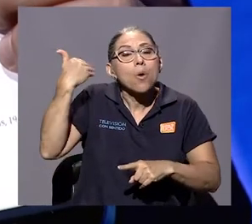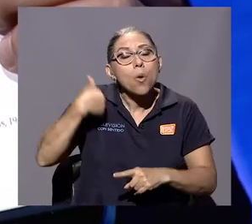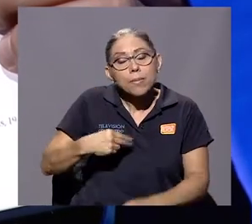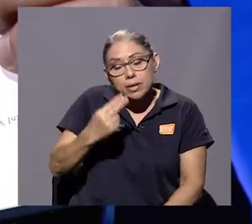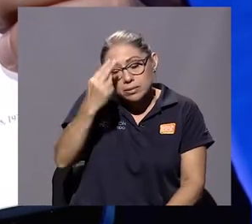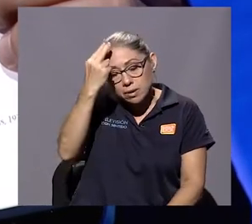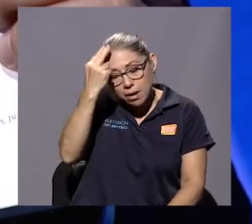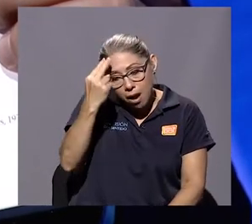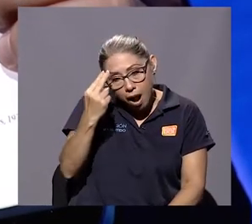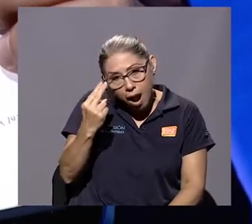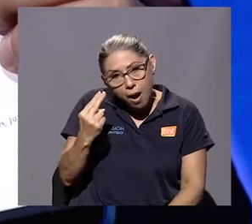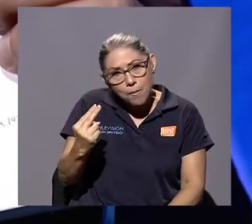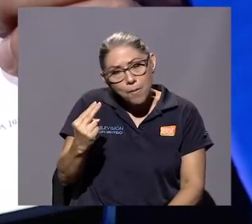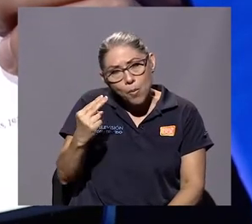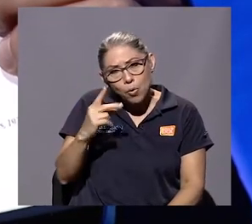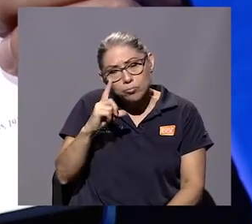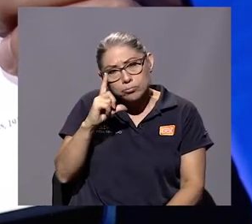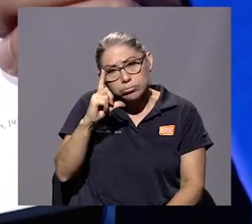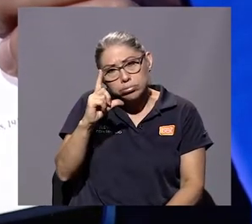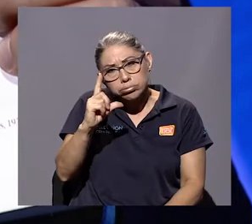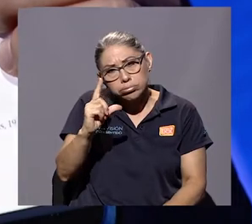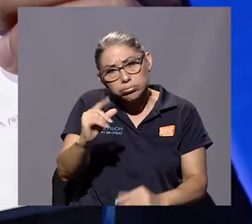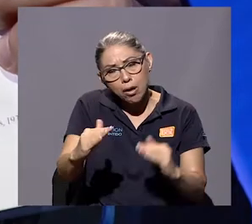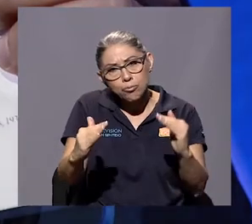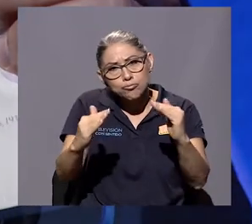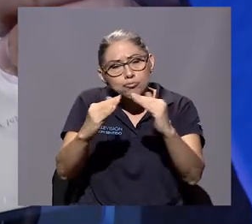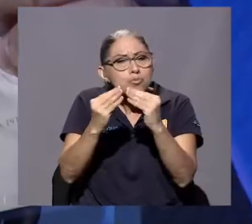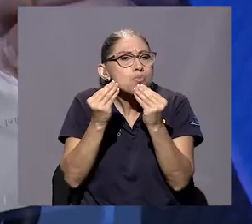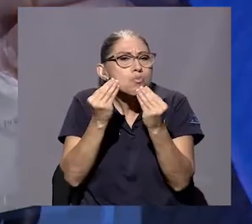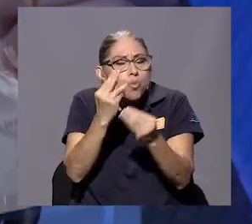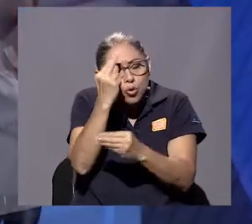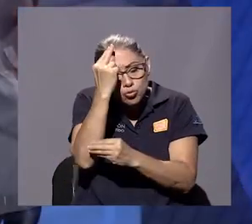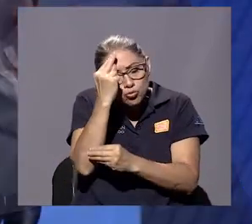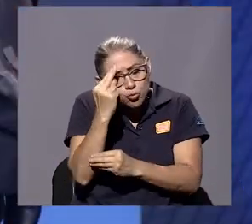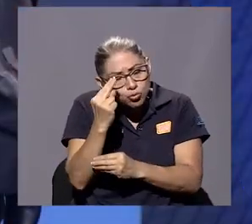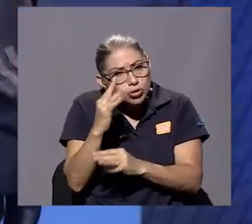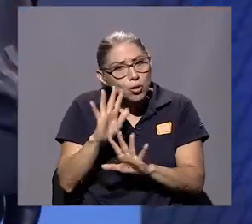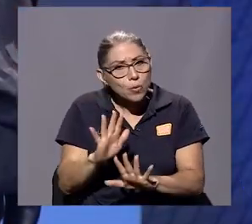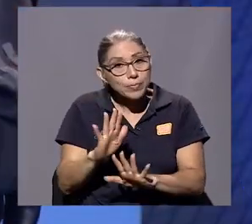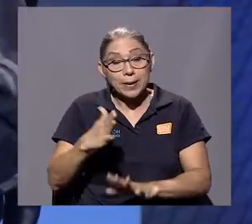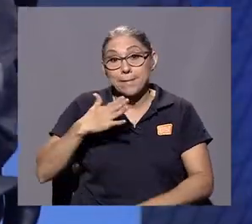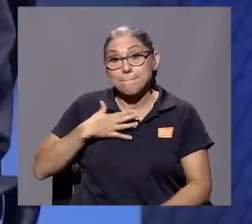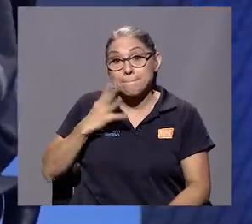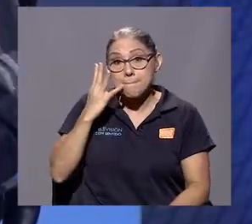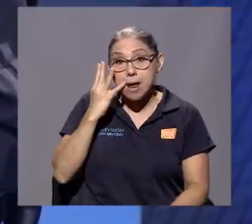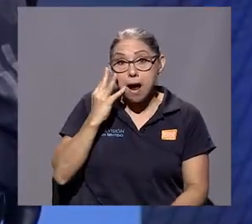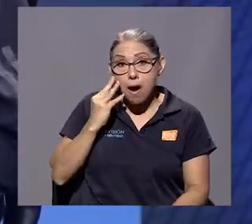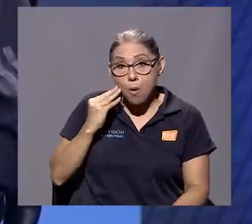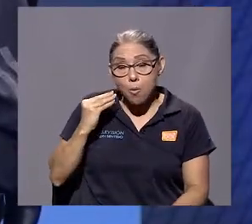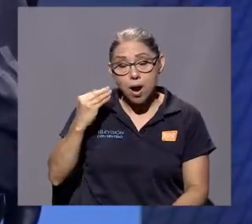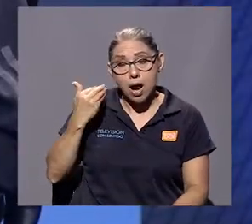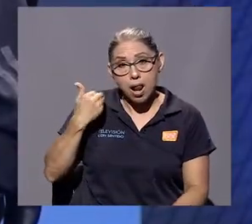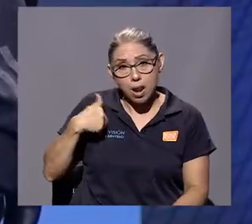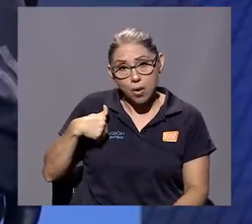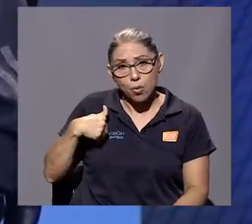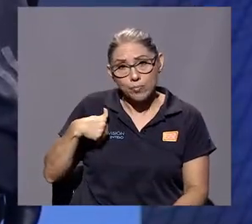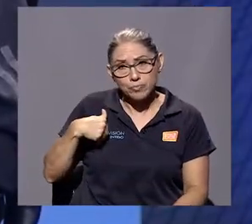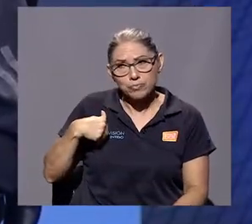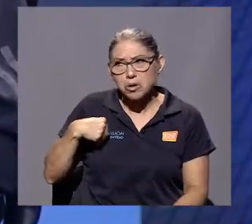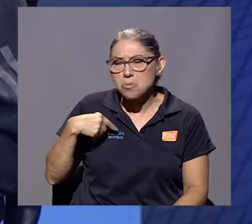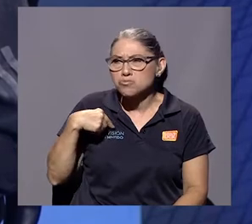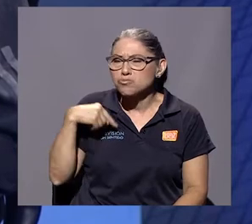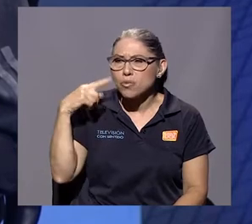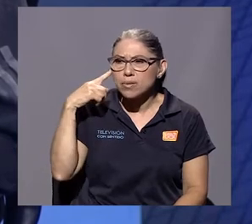un hombre de campo, muy rústico, mi abuelo que tenía,